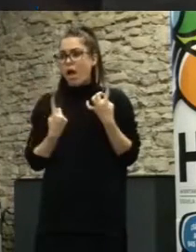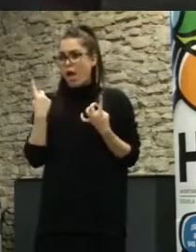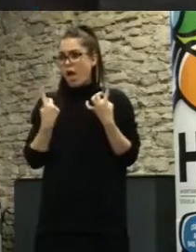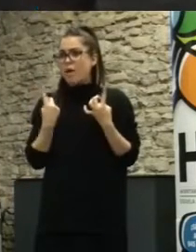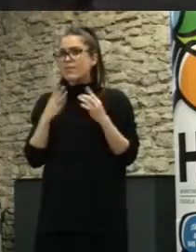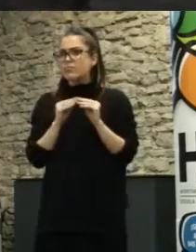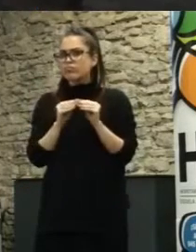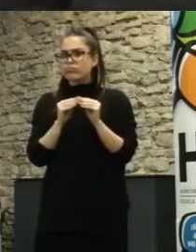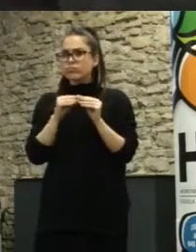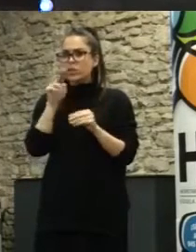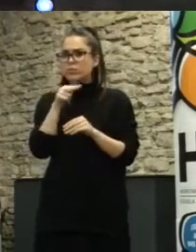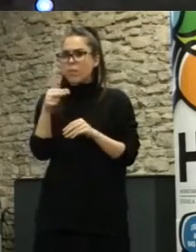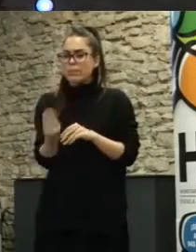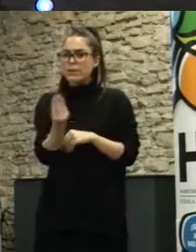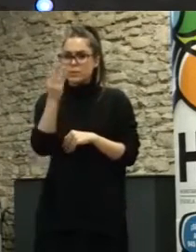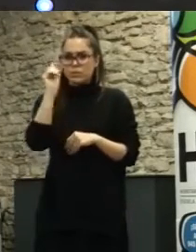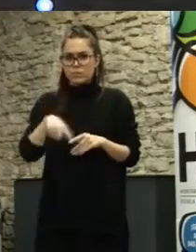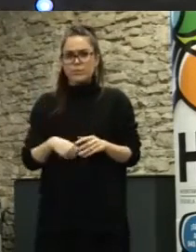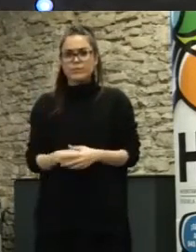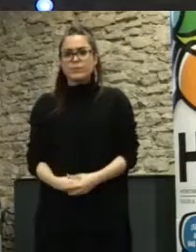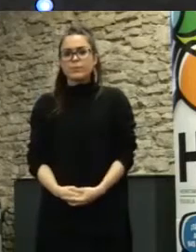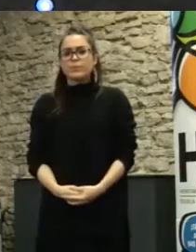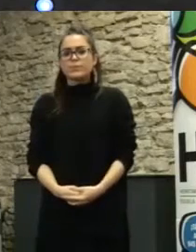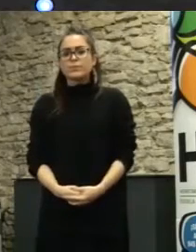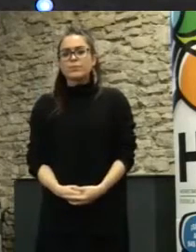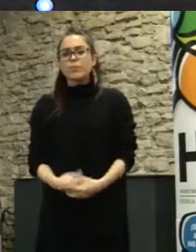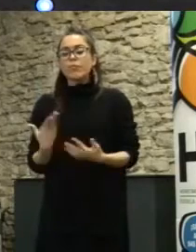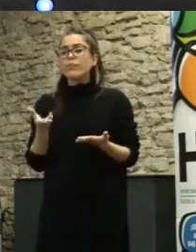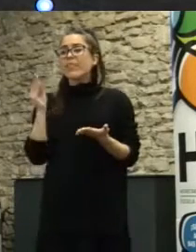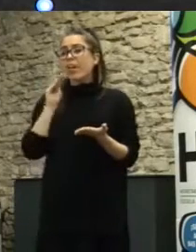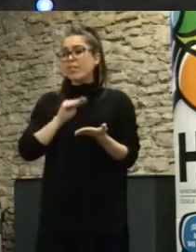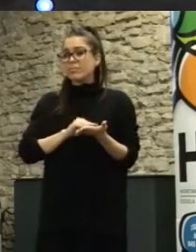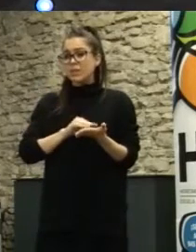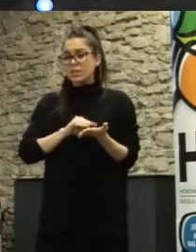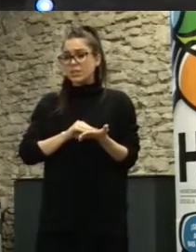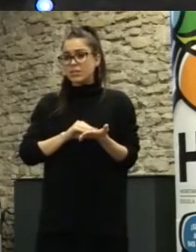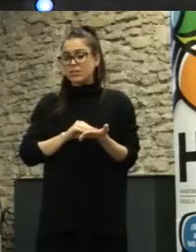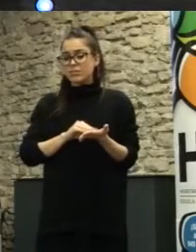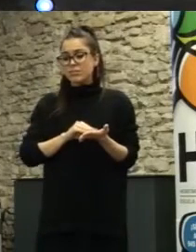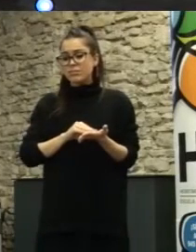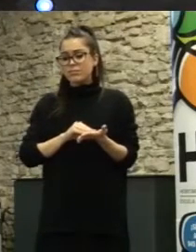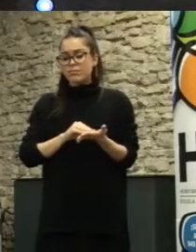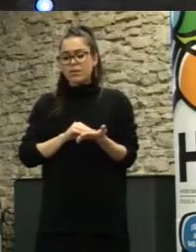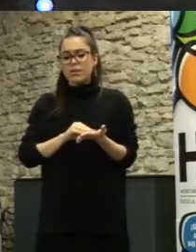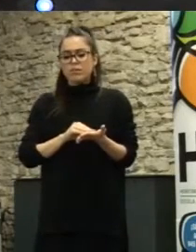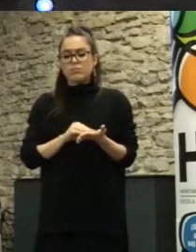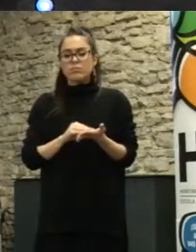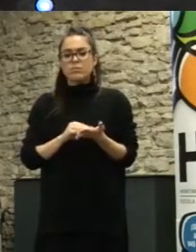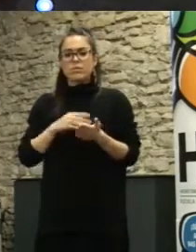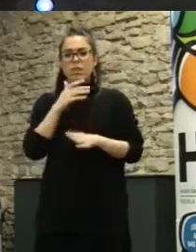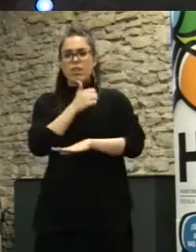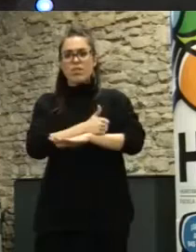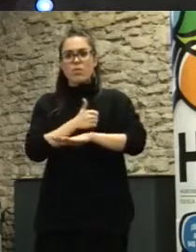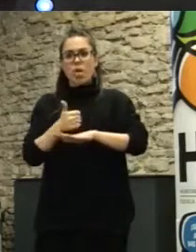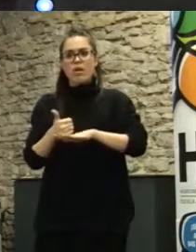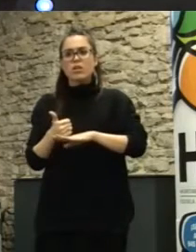más eficaz. Pero además han surgido, en torno a la inquietud que tiene la ciudadanía por abrir